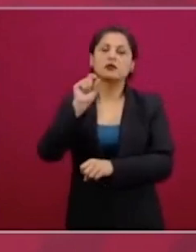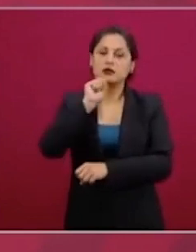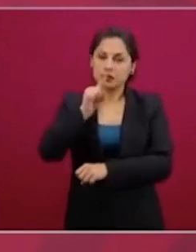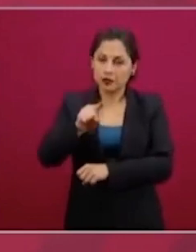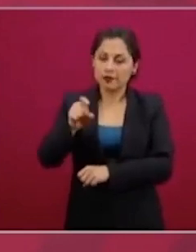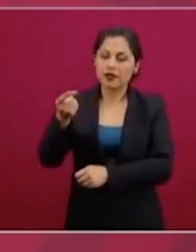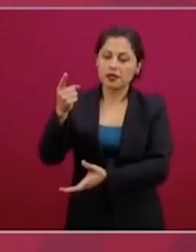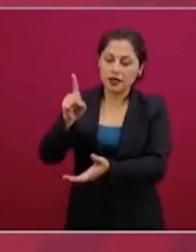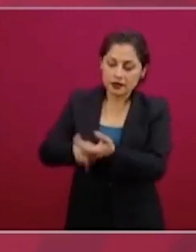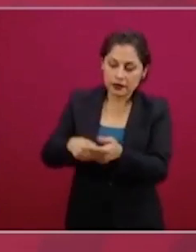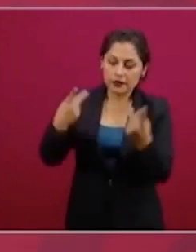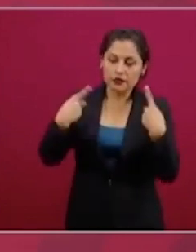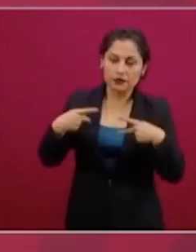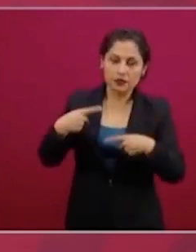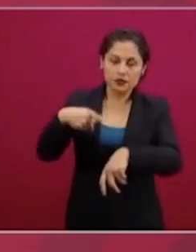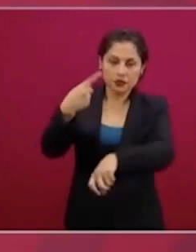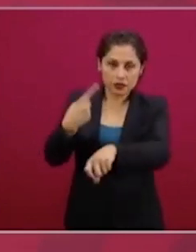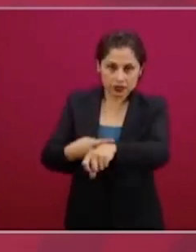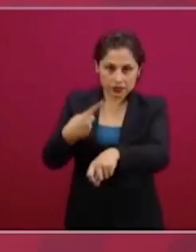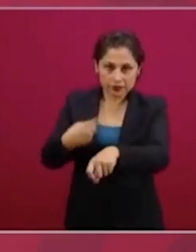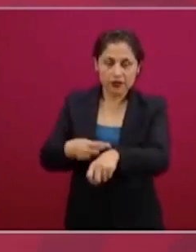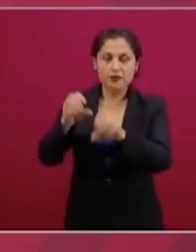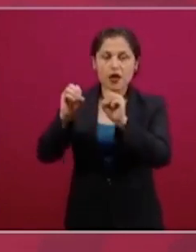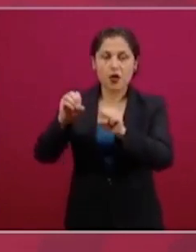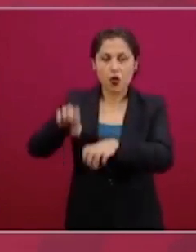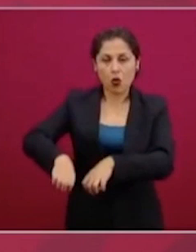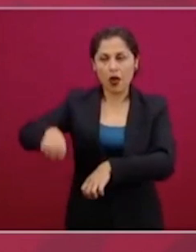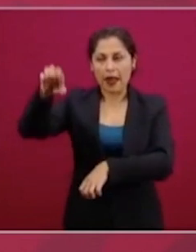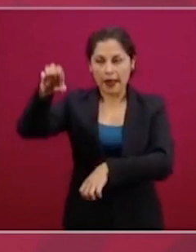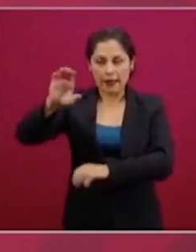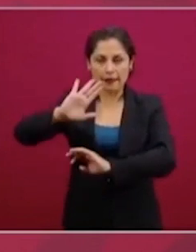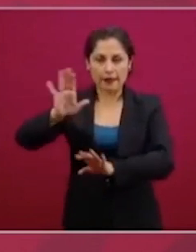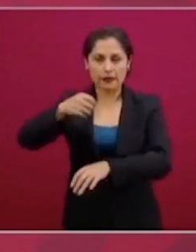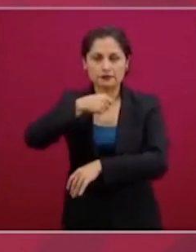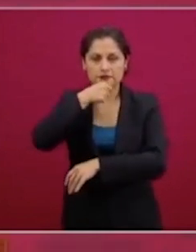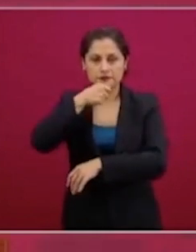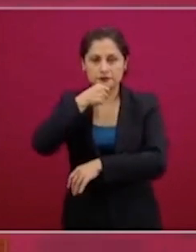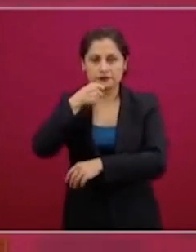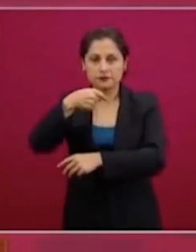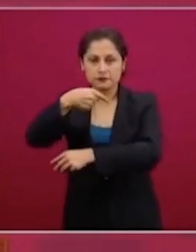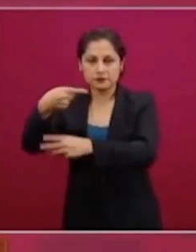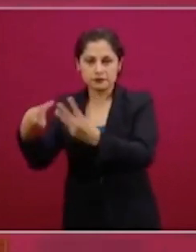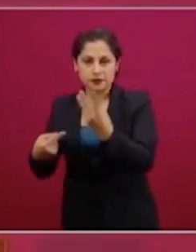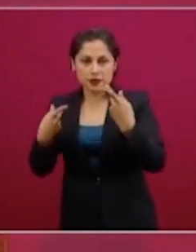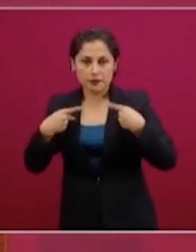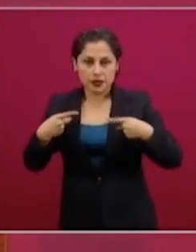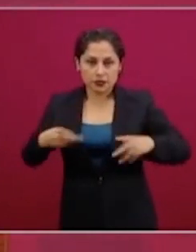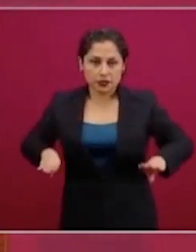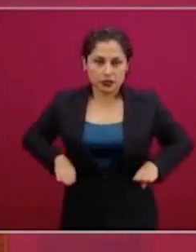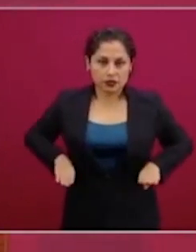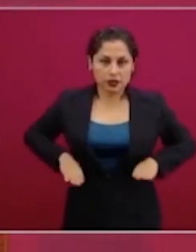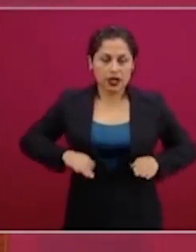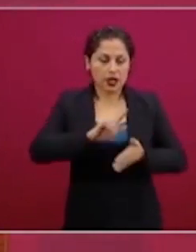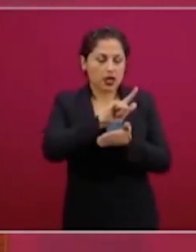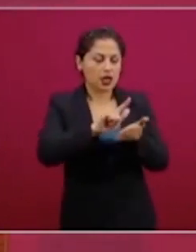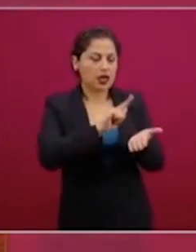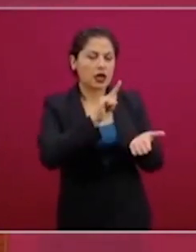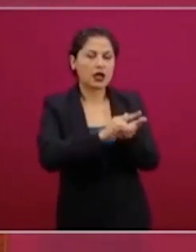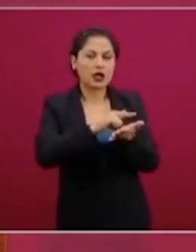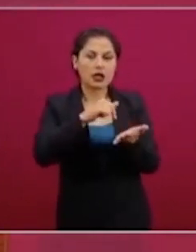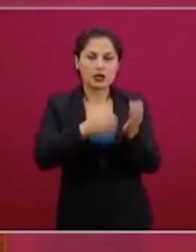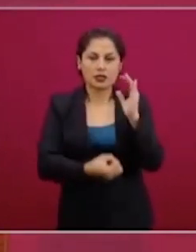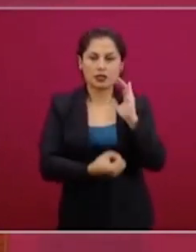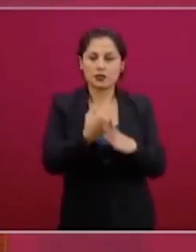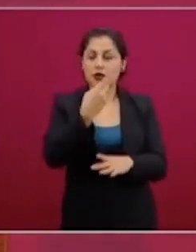o son mayores de edad. Esto nos va a permitir llevar a